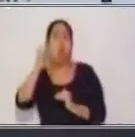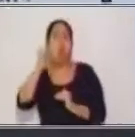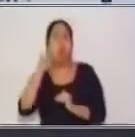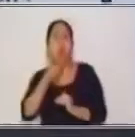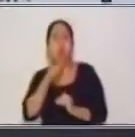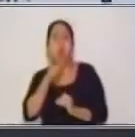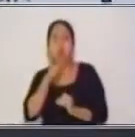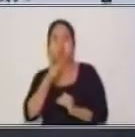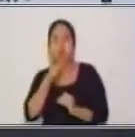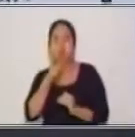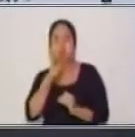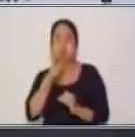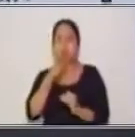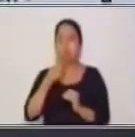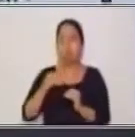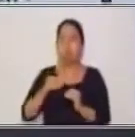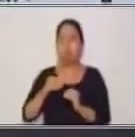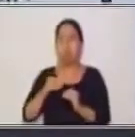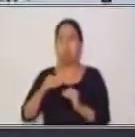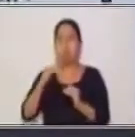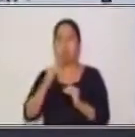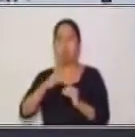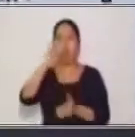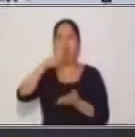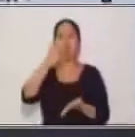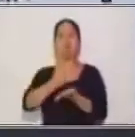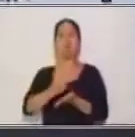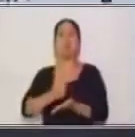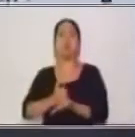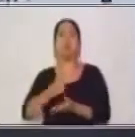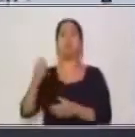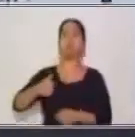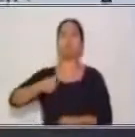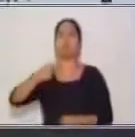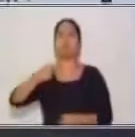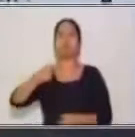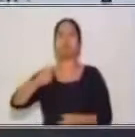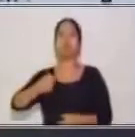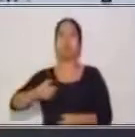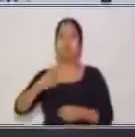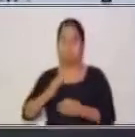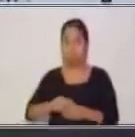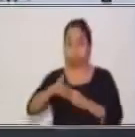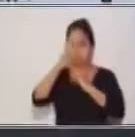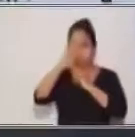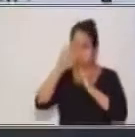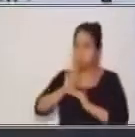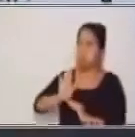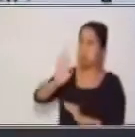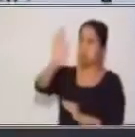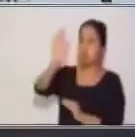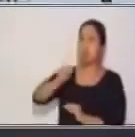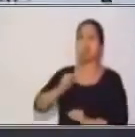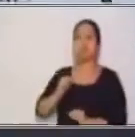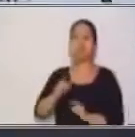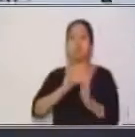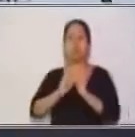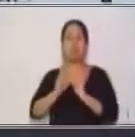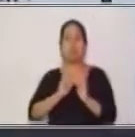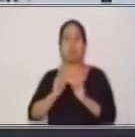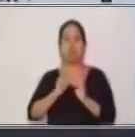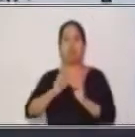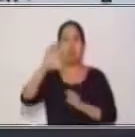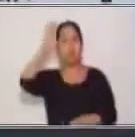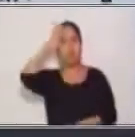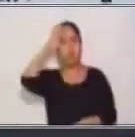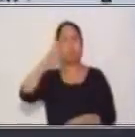jerárquico. Es importante mencionar esto. Si nosotros nos vamos a dirigir a un policía, por ejemplo, o a